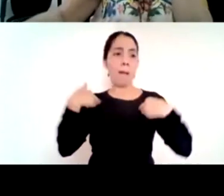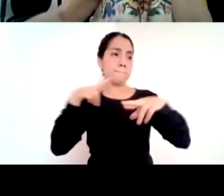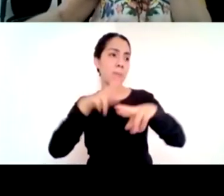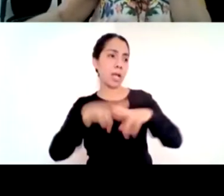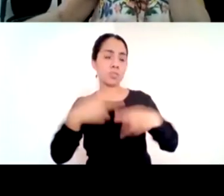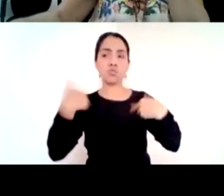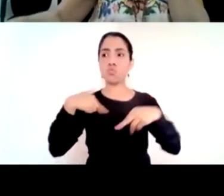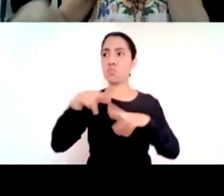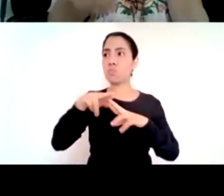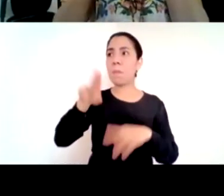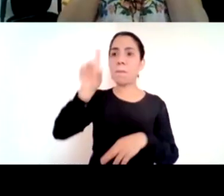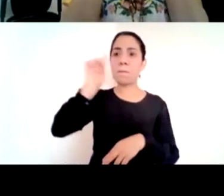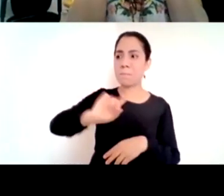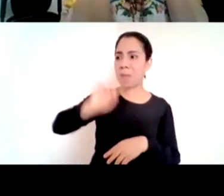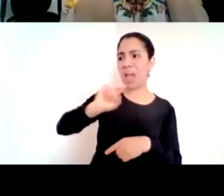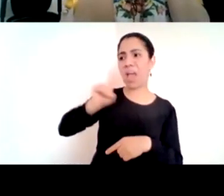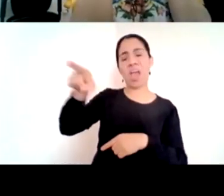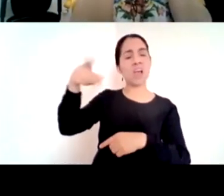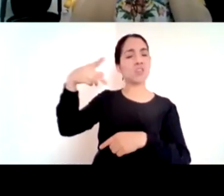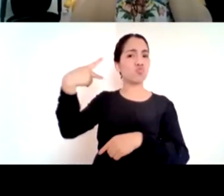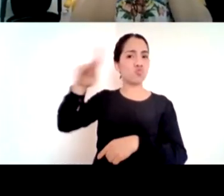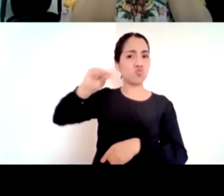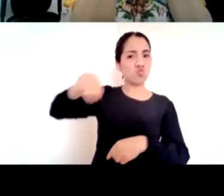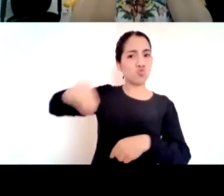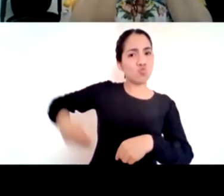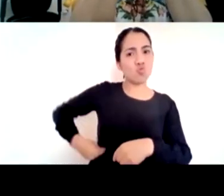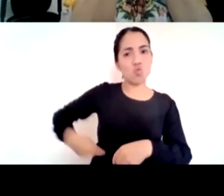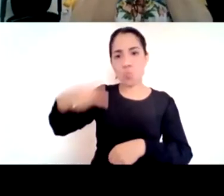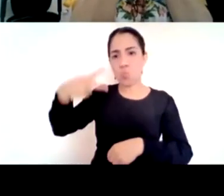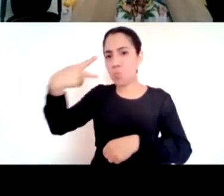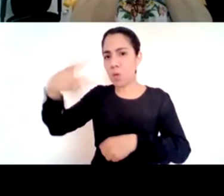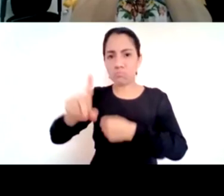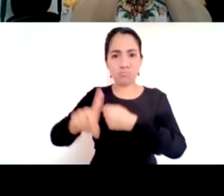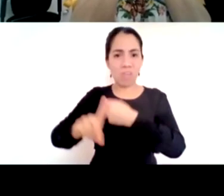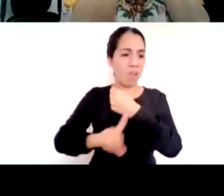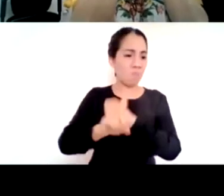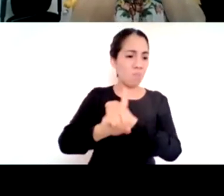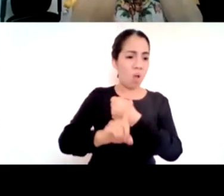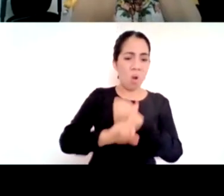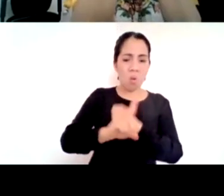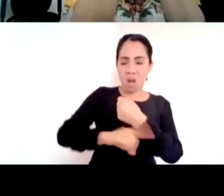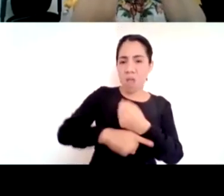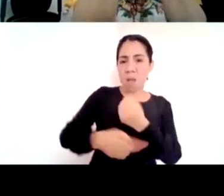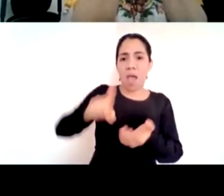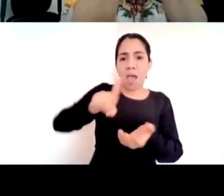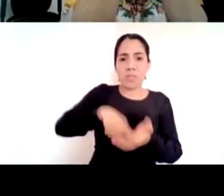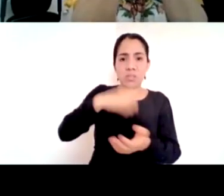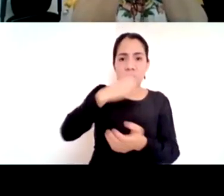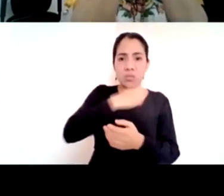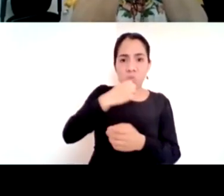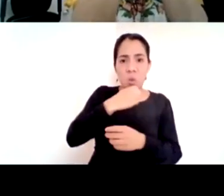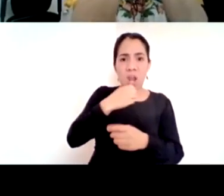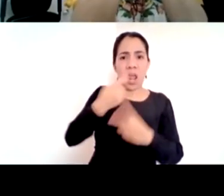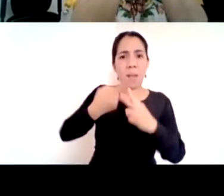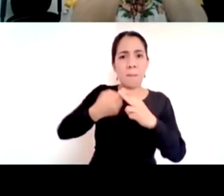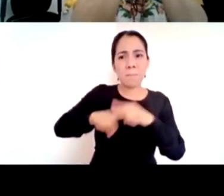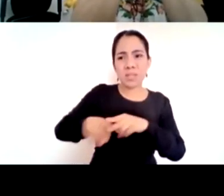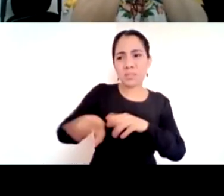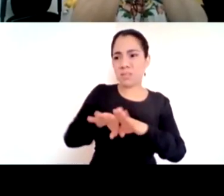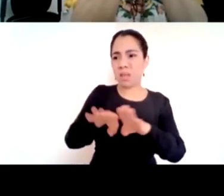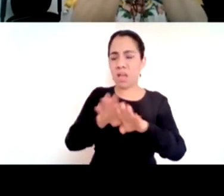problemas del sector educativo nacional y los empezaron a hostigar hoy